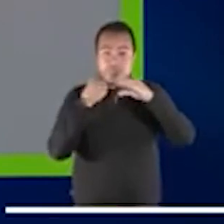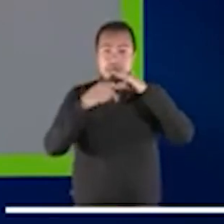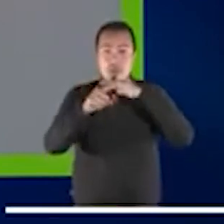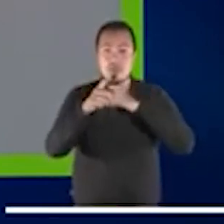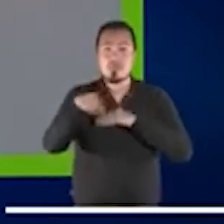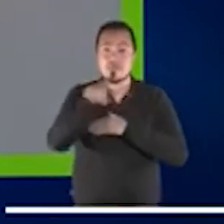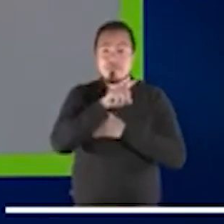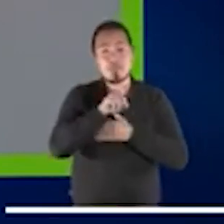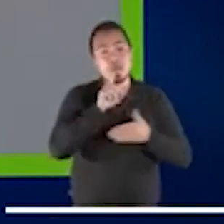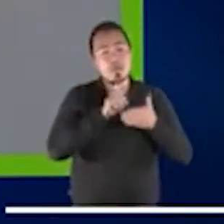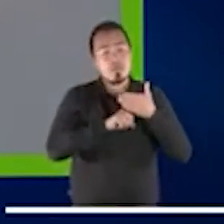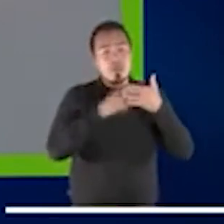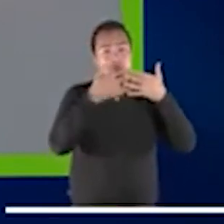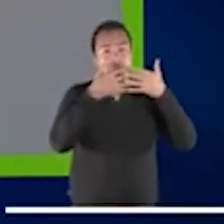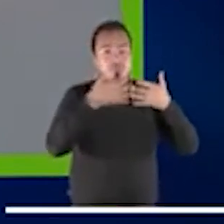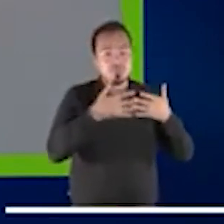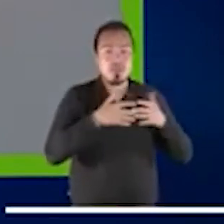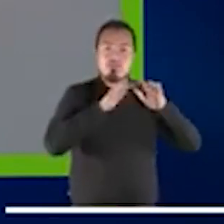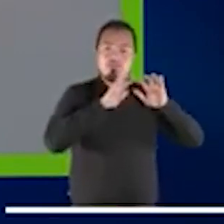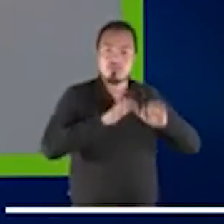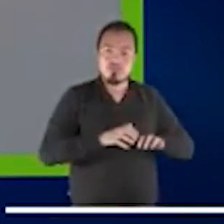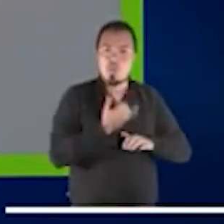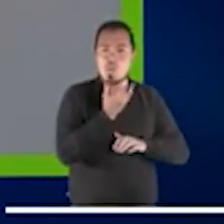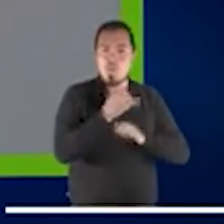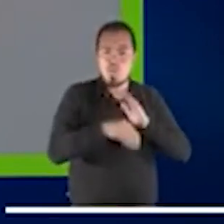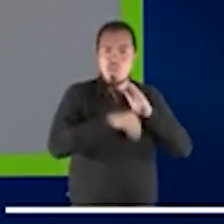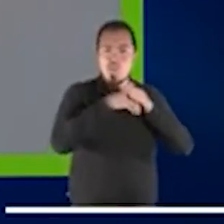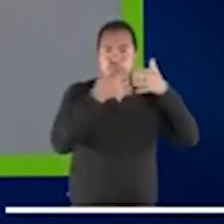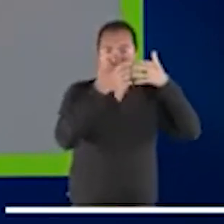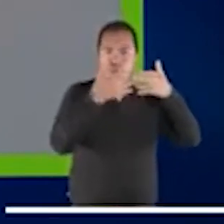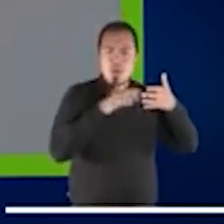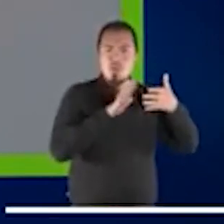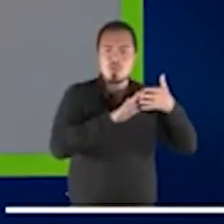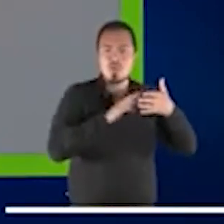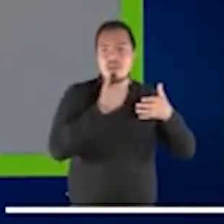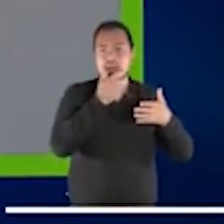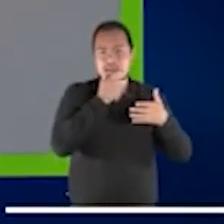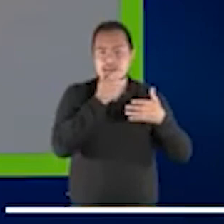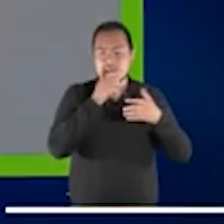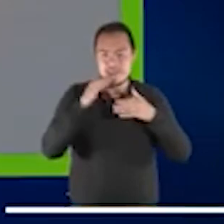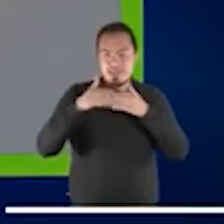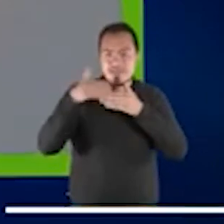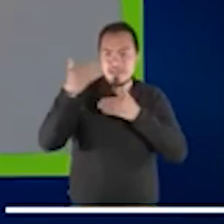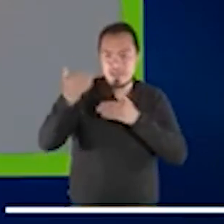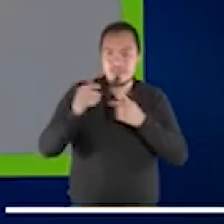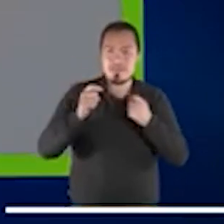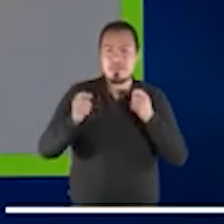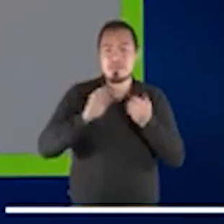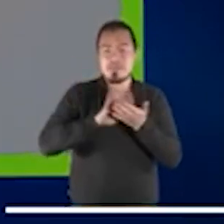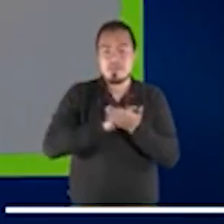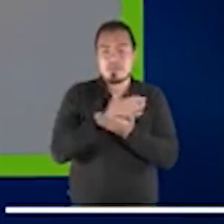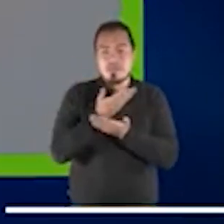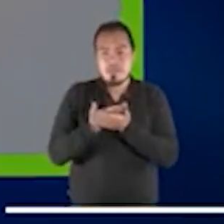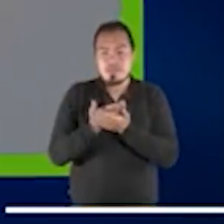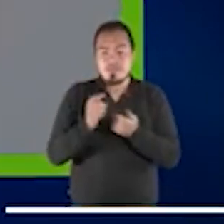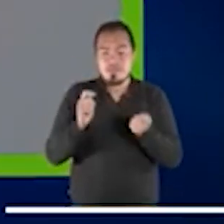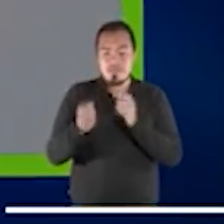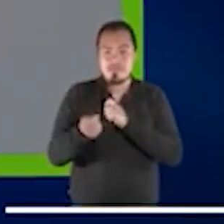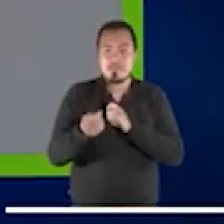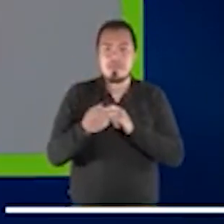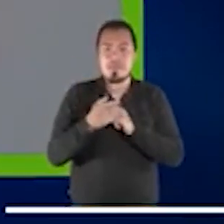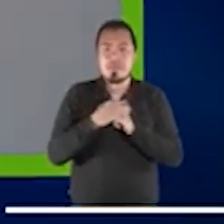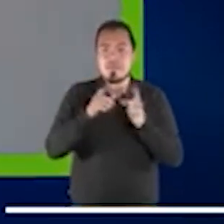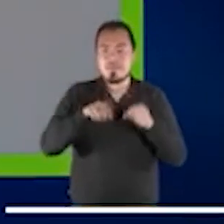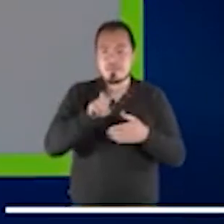comentaba que están en inglés por el evento pero la semana próxima estarán en cristiano en la página web